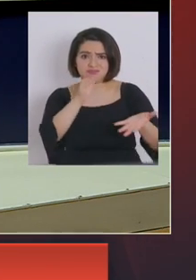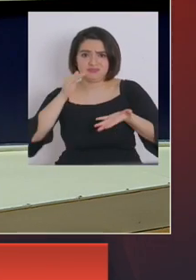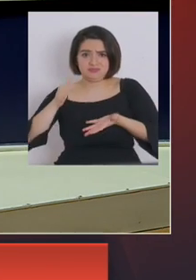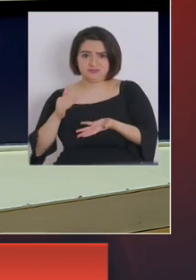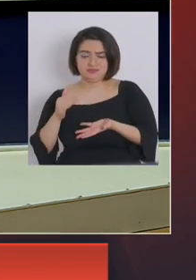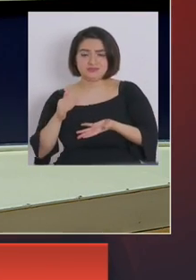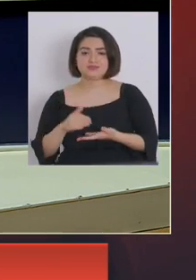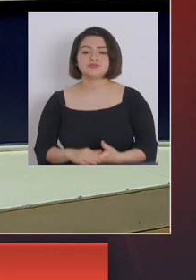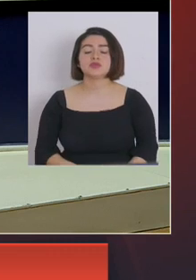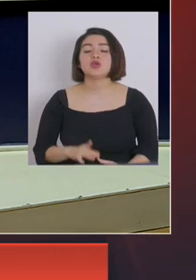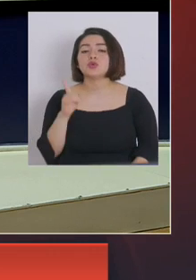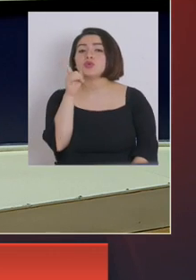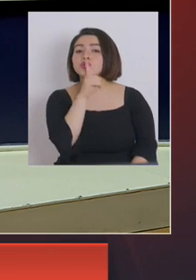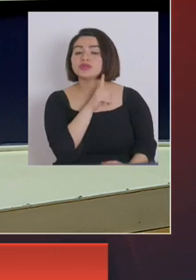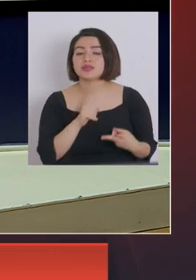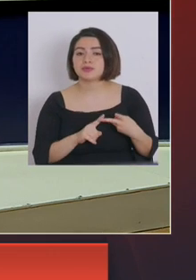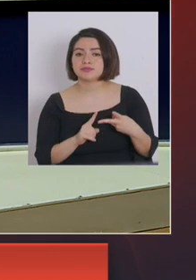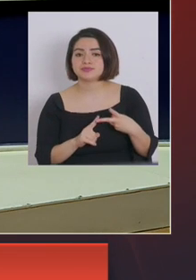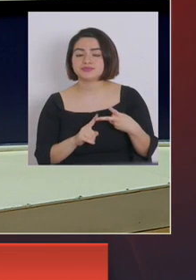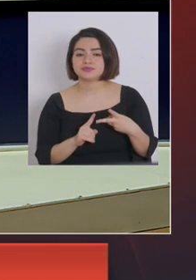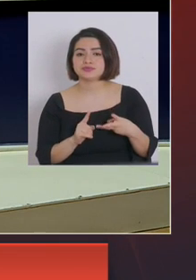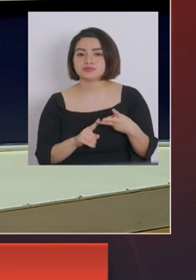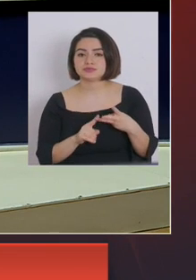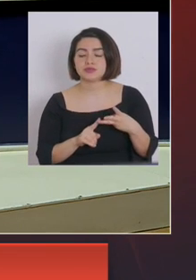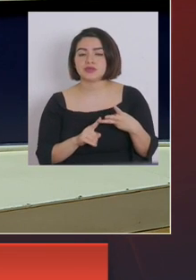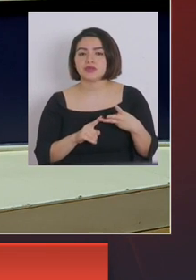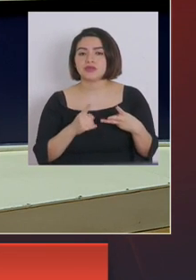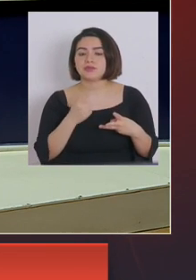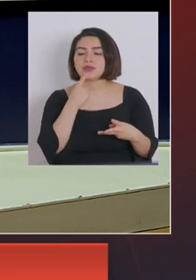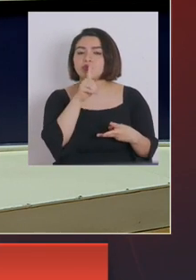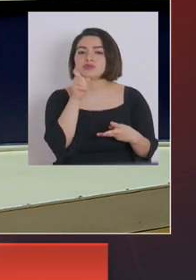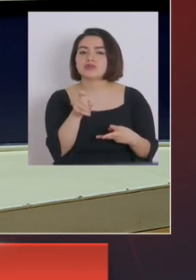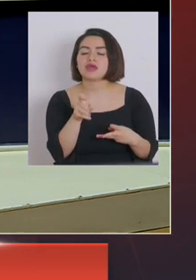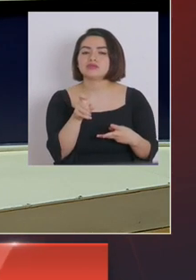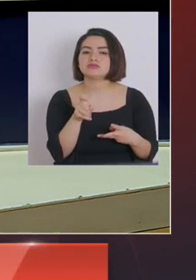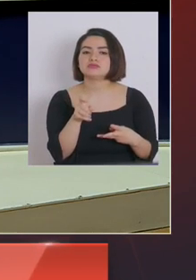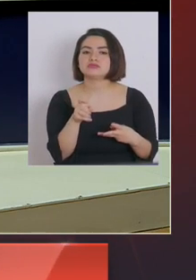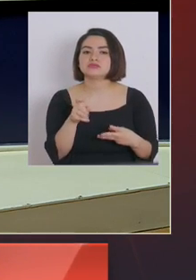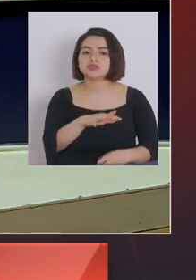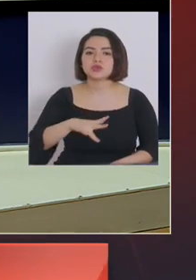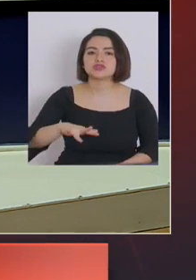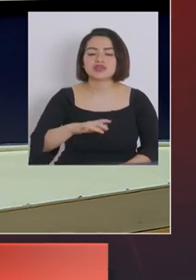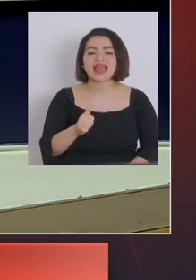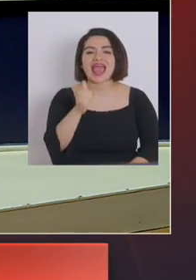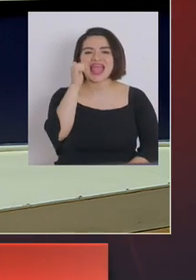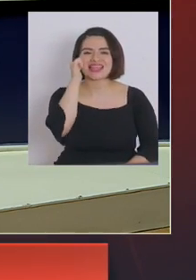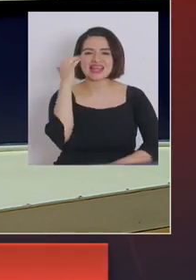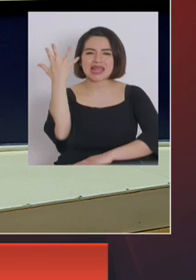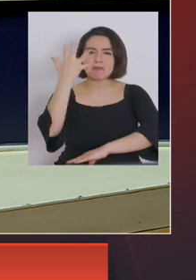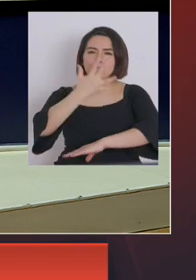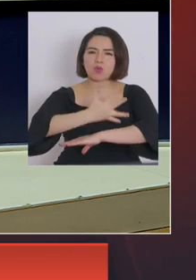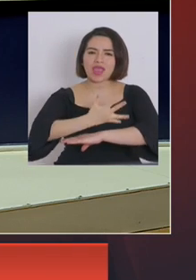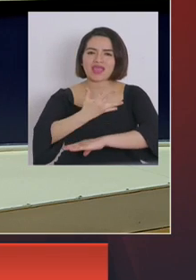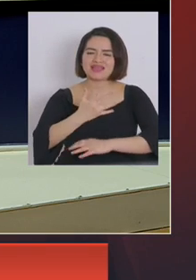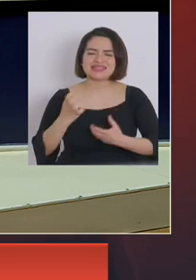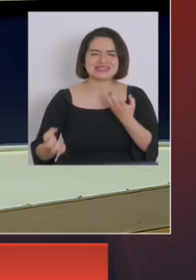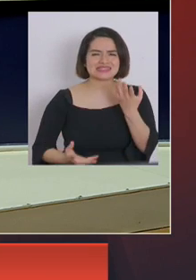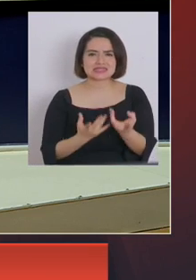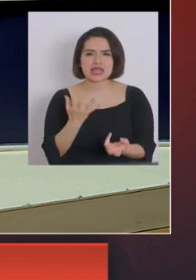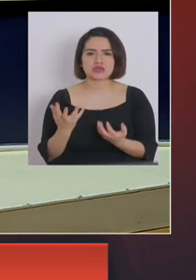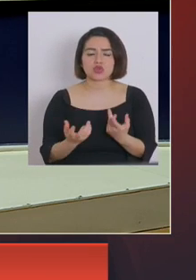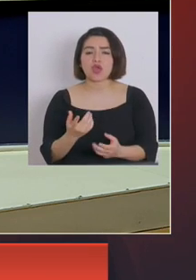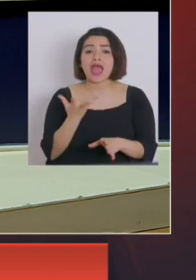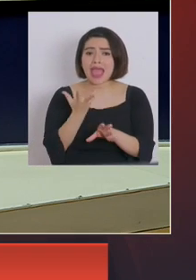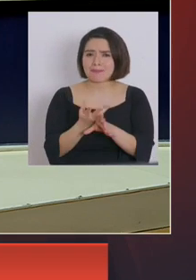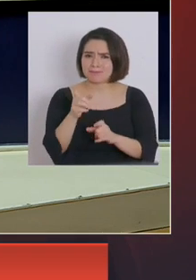nuestro país. Y lo último, preguntarle con relación a lo ocurrido en el incendio ayer en Quilpue. ¿Hubo personas casos que tienen